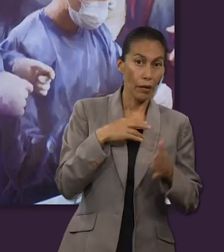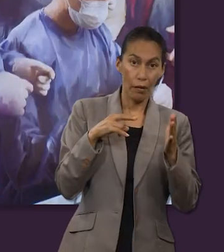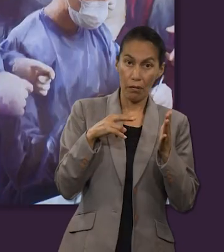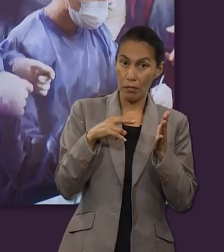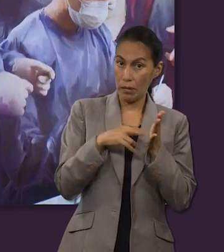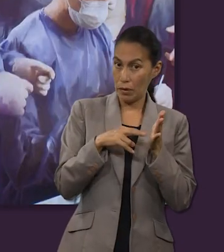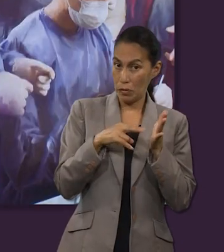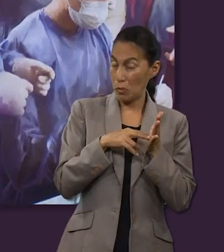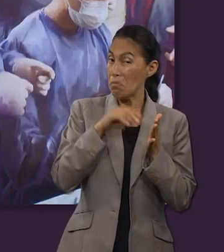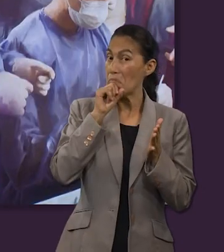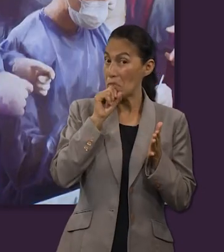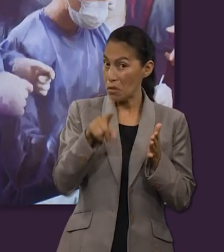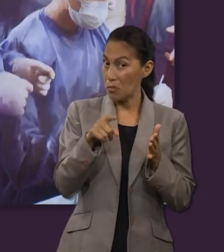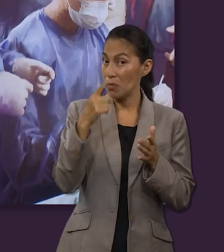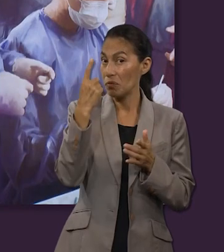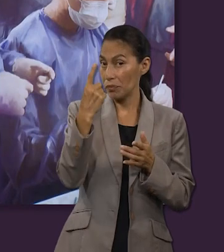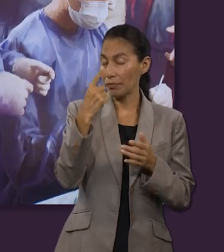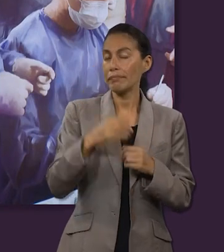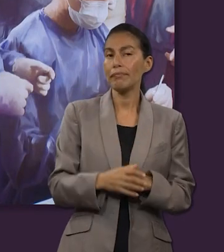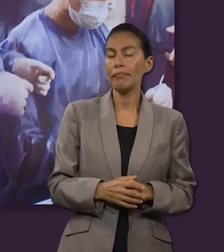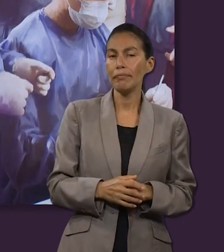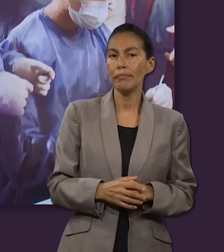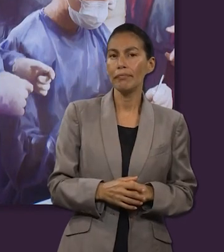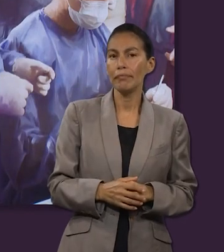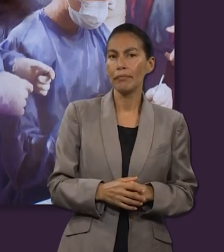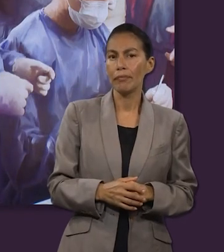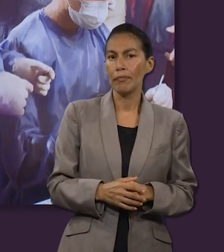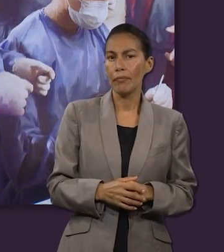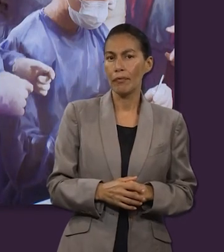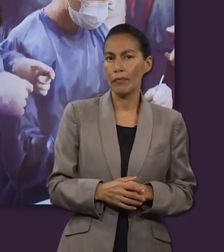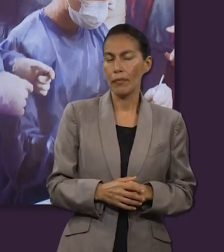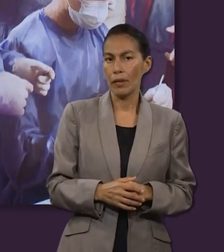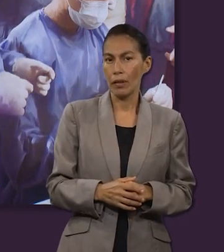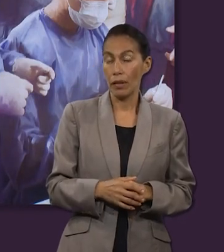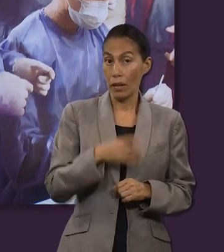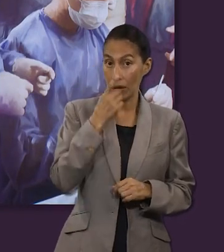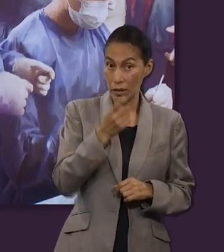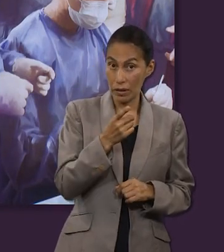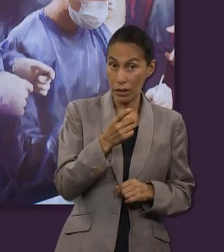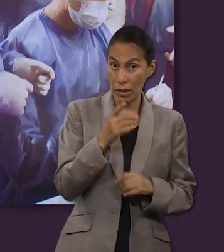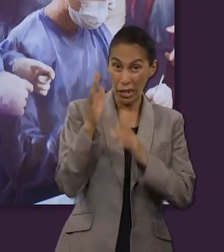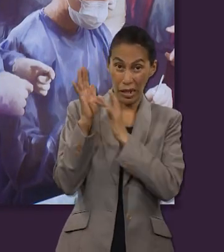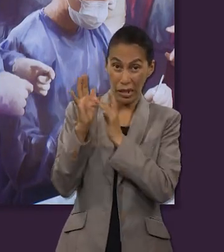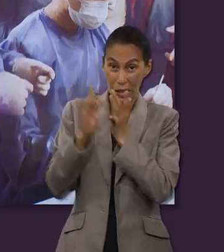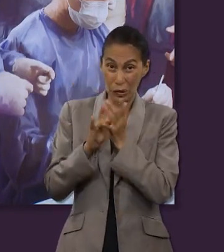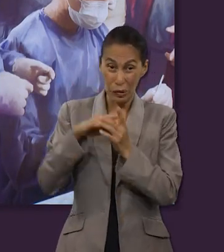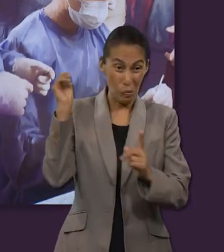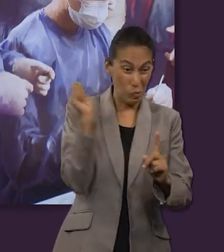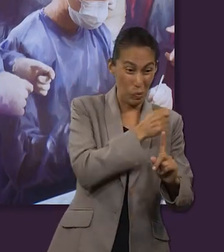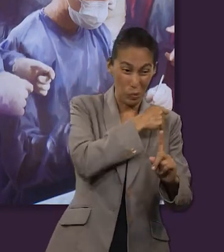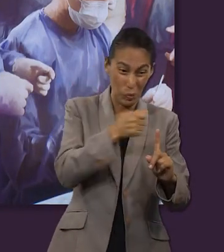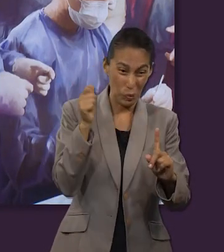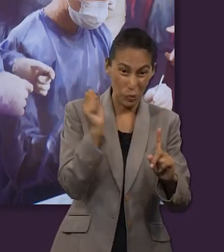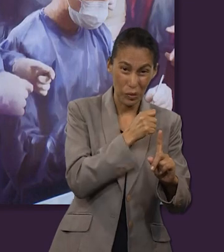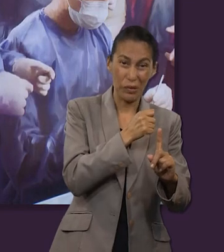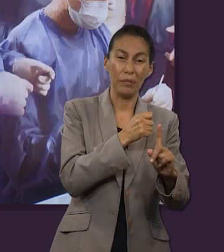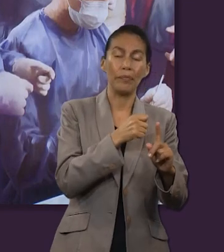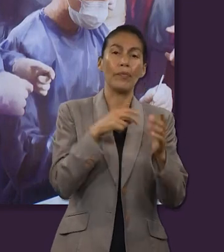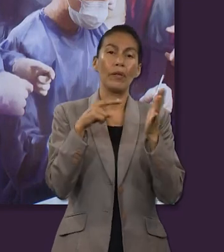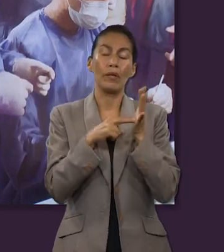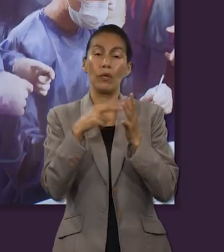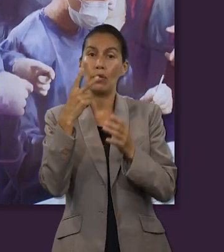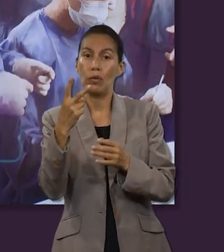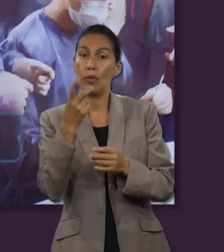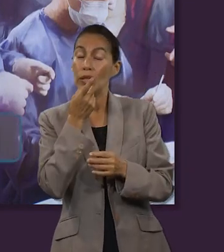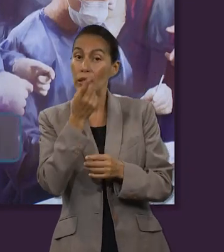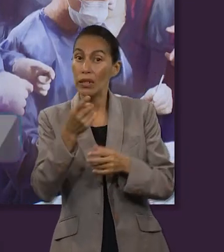tengo que comenzar señalando el mismo versículo 1, porque nos dice que le azotaron. En el